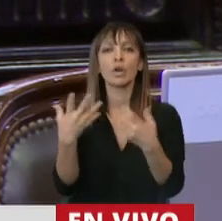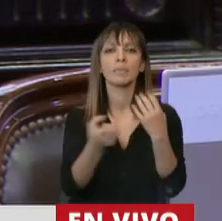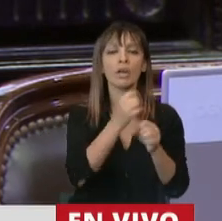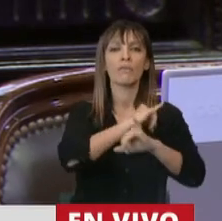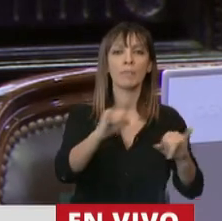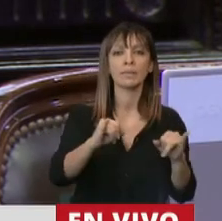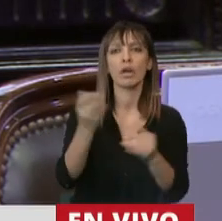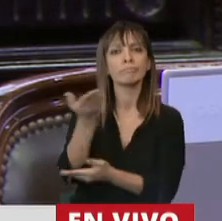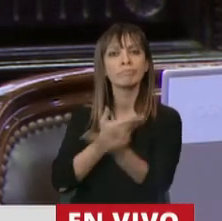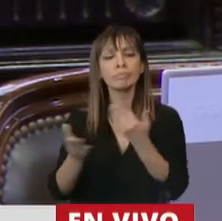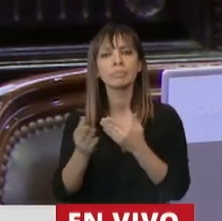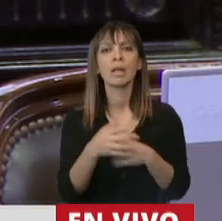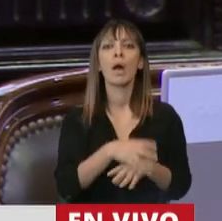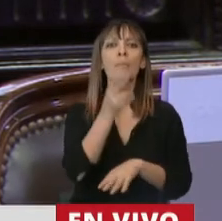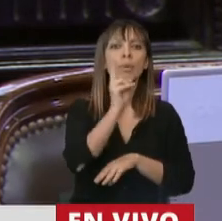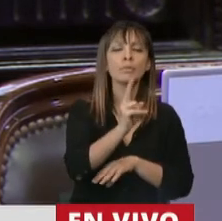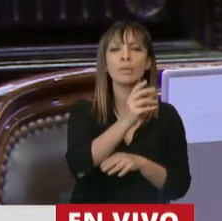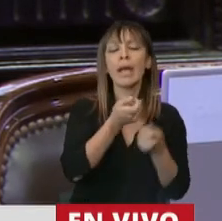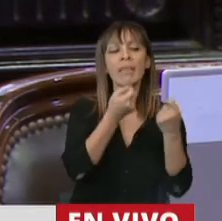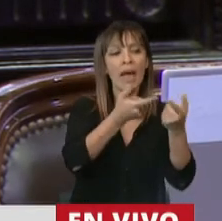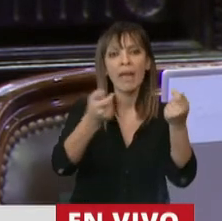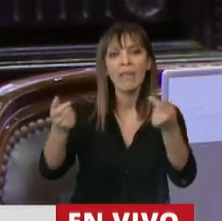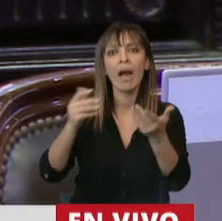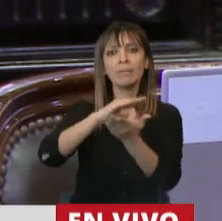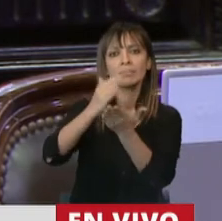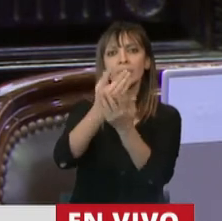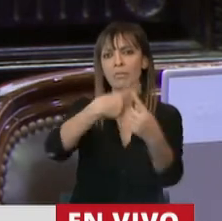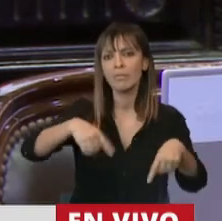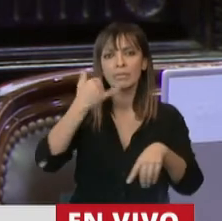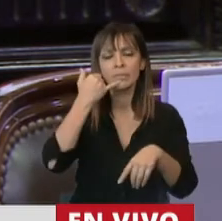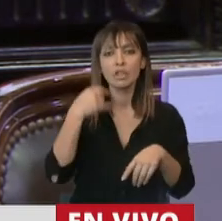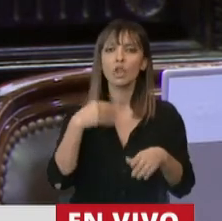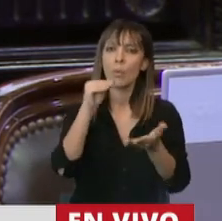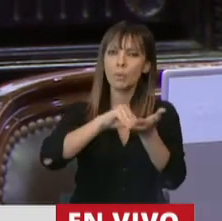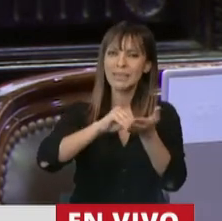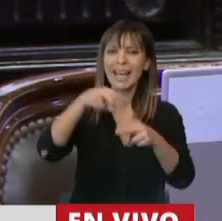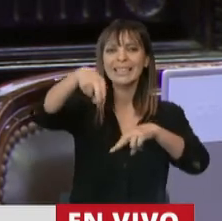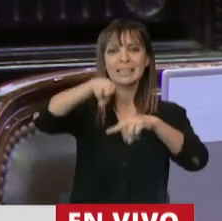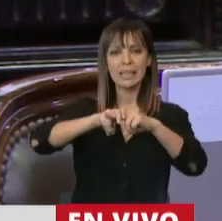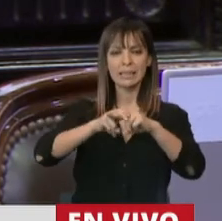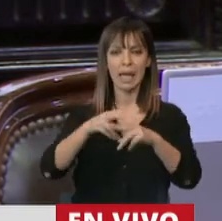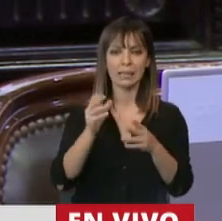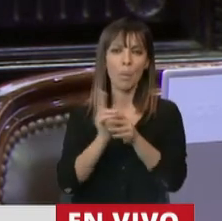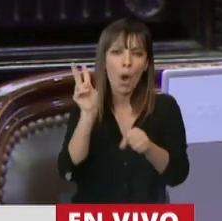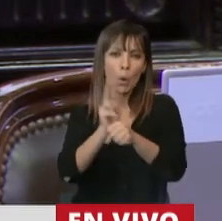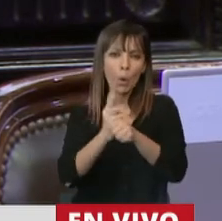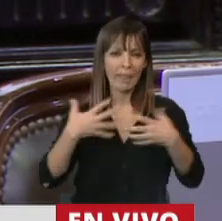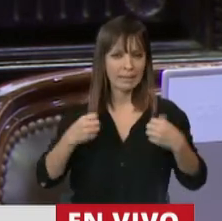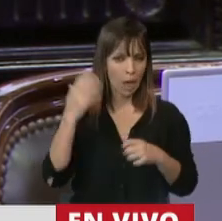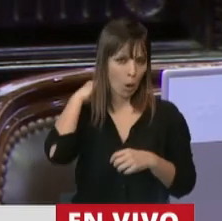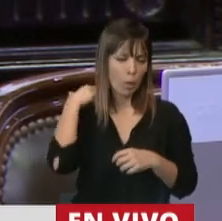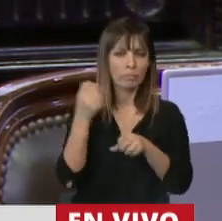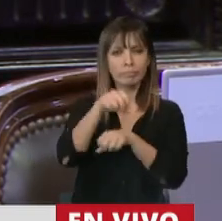reversibilidad, provisión de elementos de trabajo. Yo puse sillas ergonómicas porque es una de las condiciones que